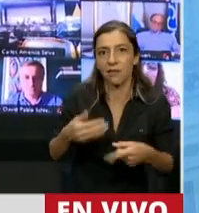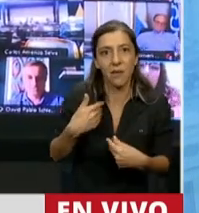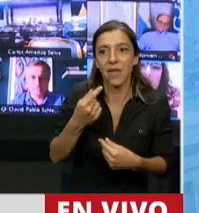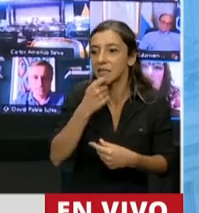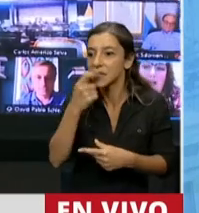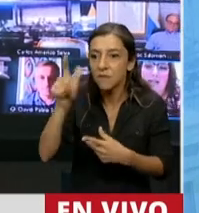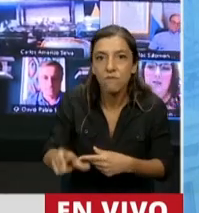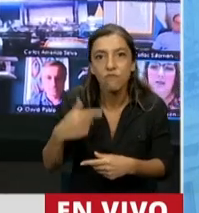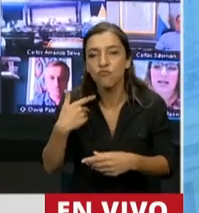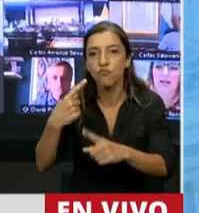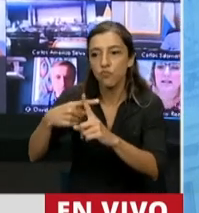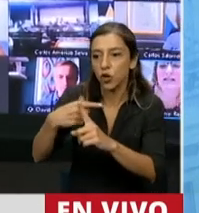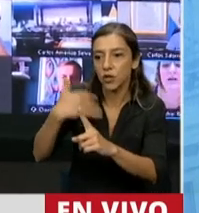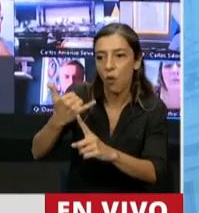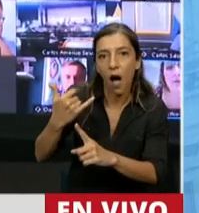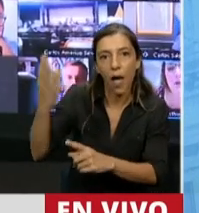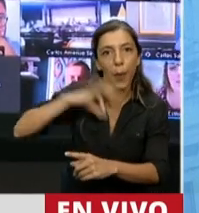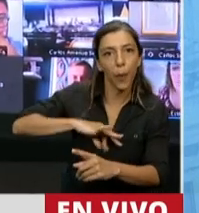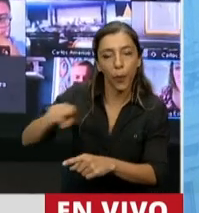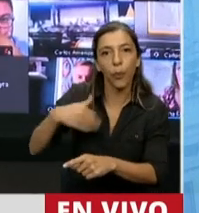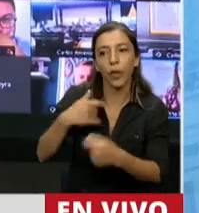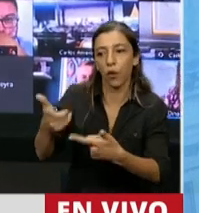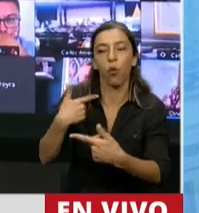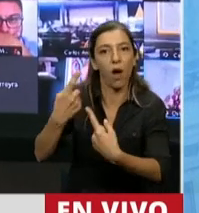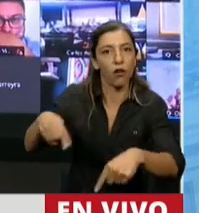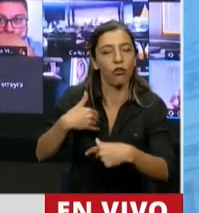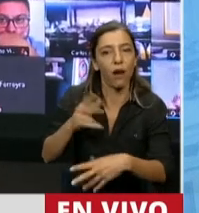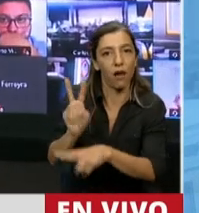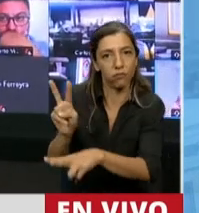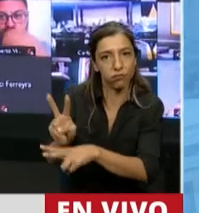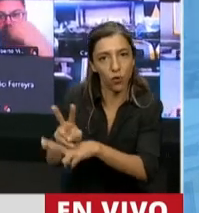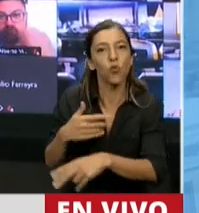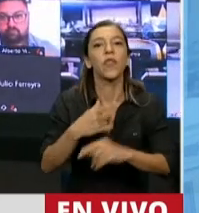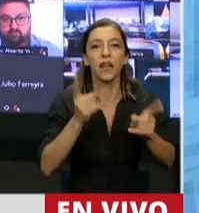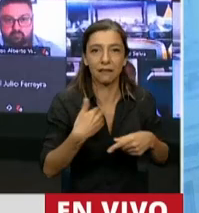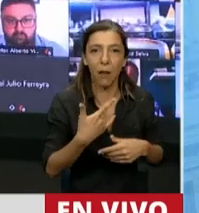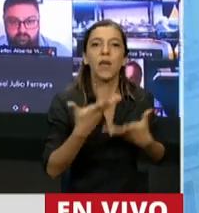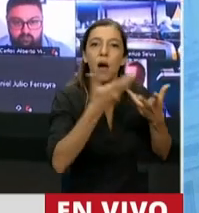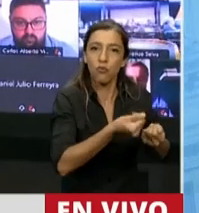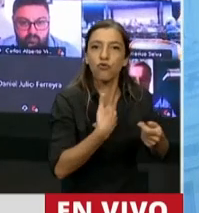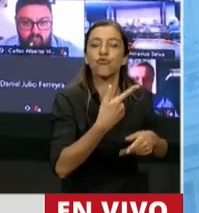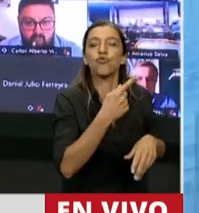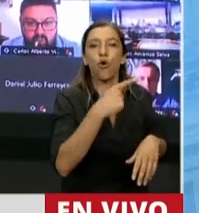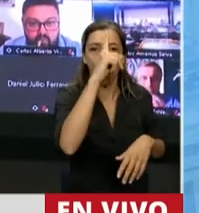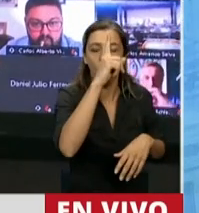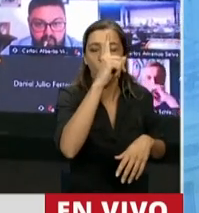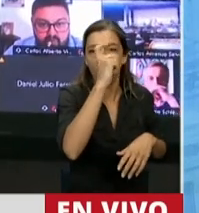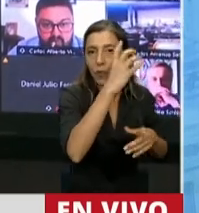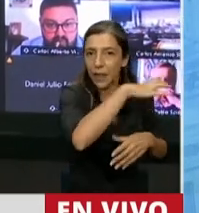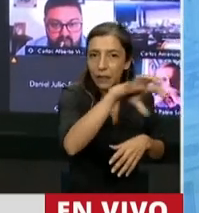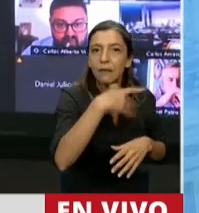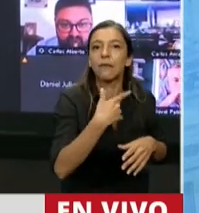los hospitales de la ciudad y se acompañó al personal médico que tanto trabajo y energías puso todo este tiempo. ¿Por qué les cuento esto?